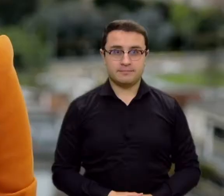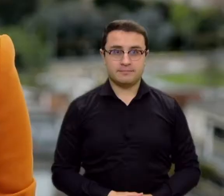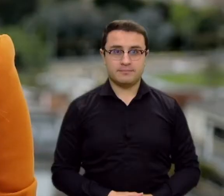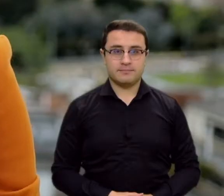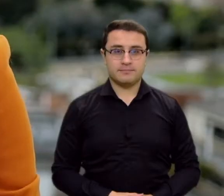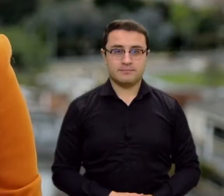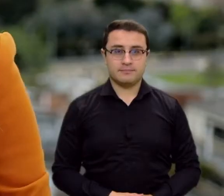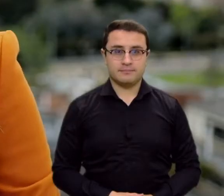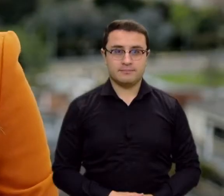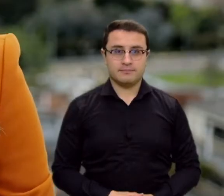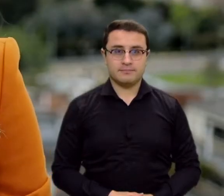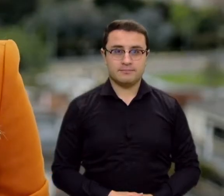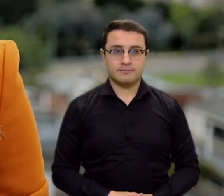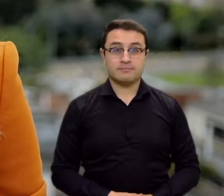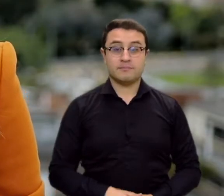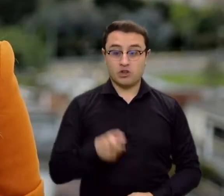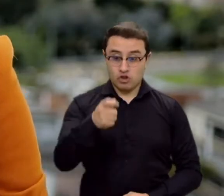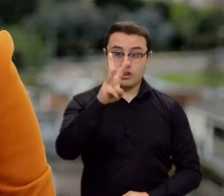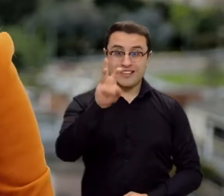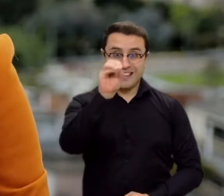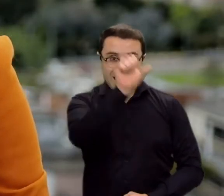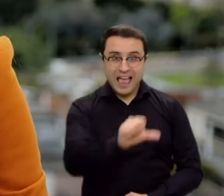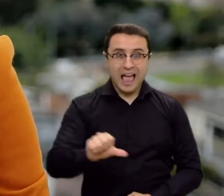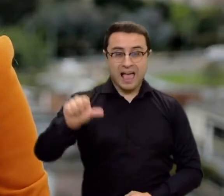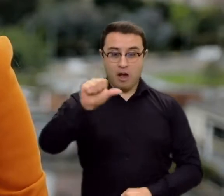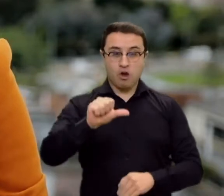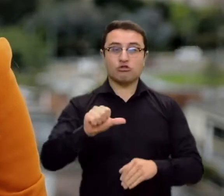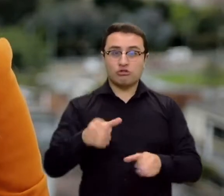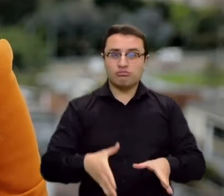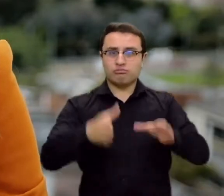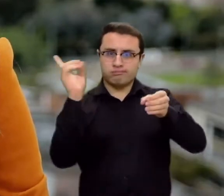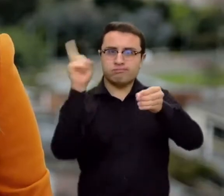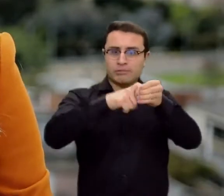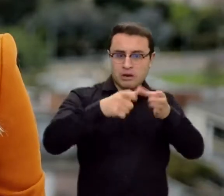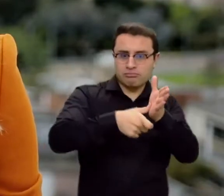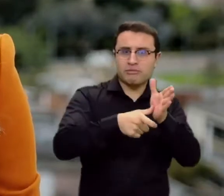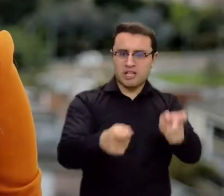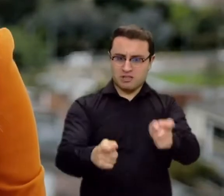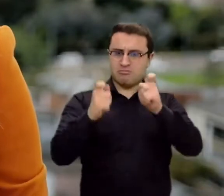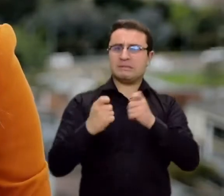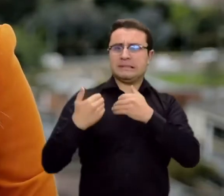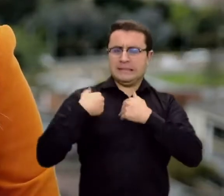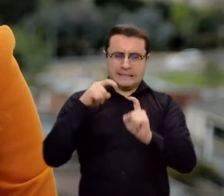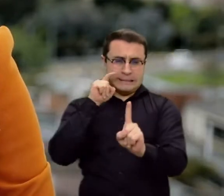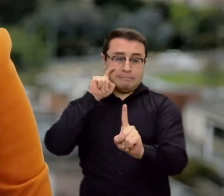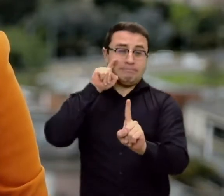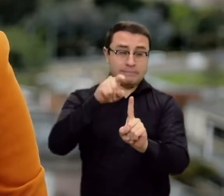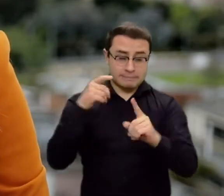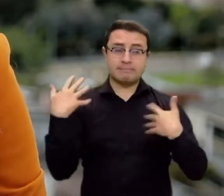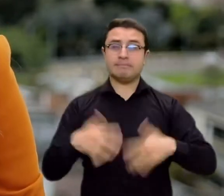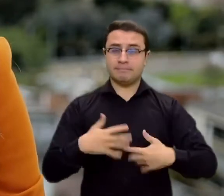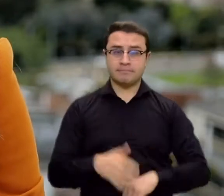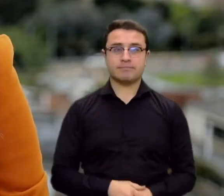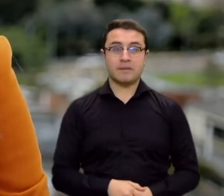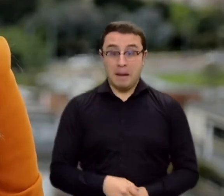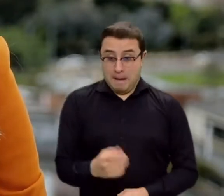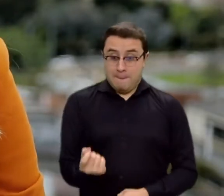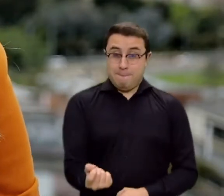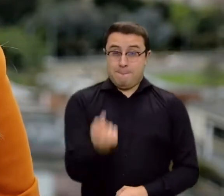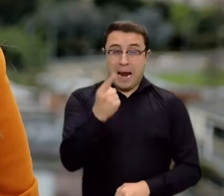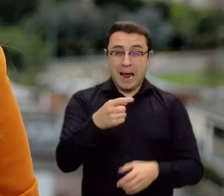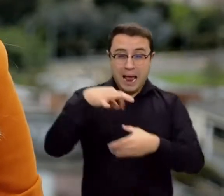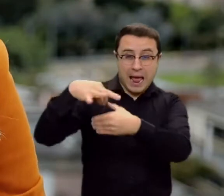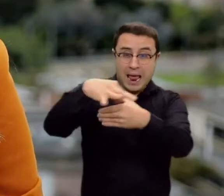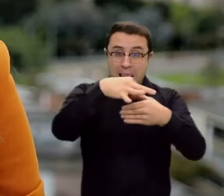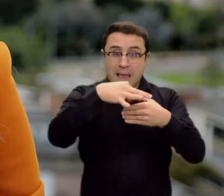Este 30 de agosto la Registraduría asume un gran reto. Va a realizar las primeras elecciones atípicas en cuatro